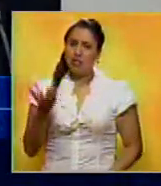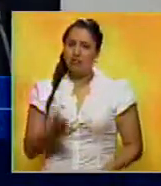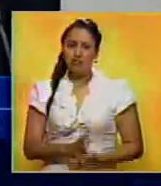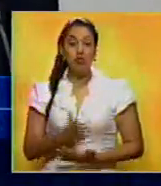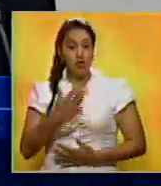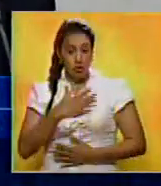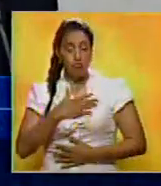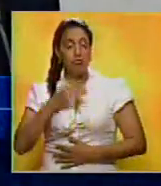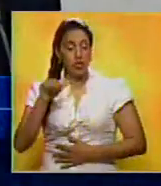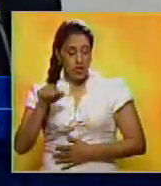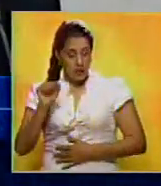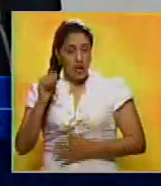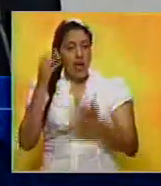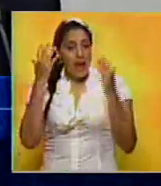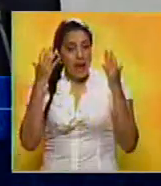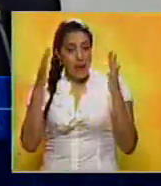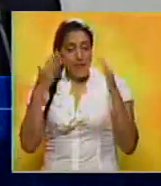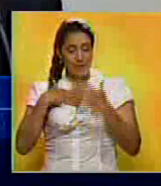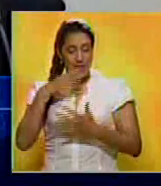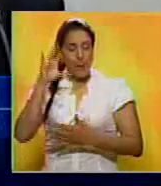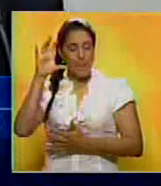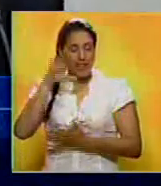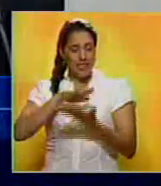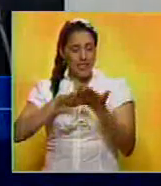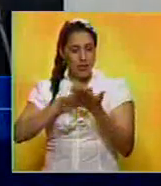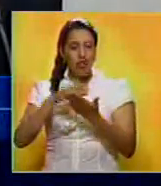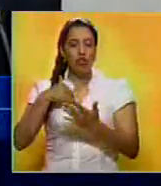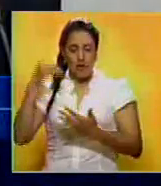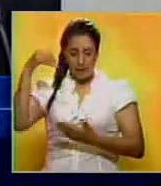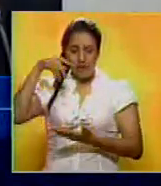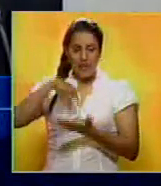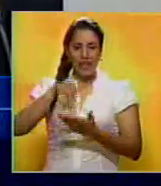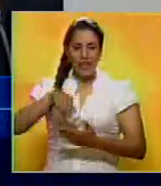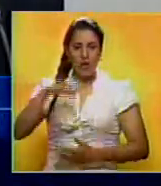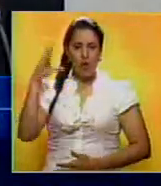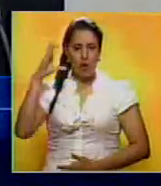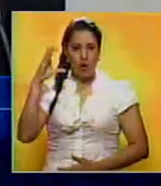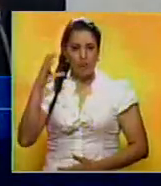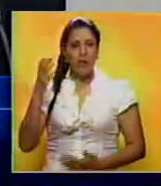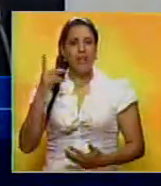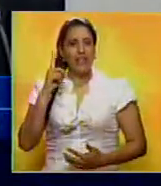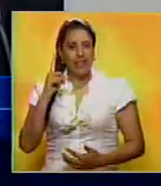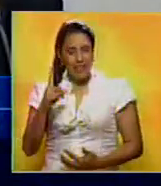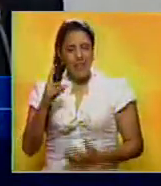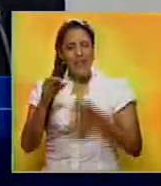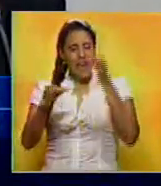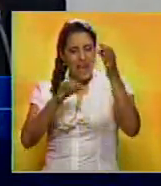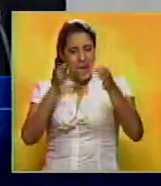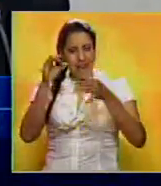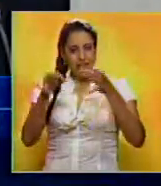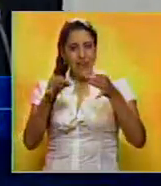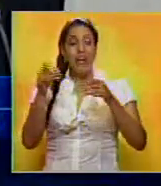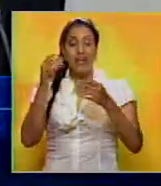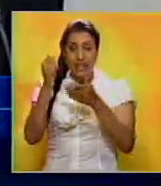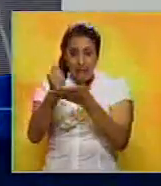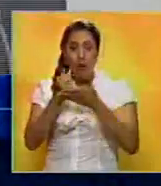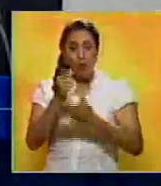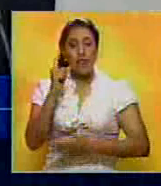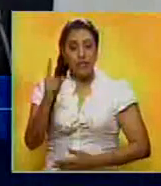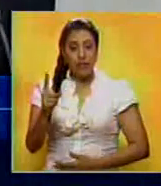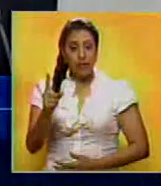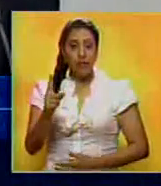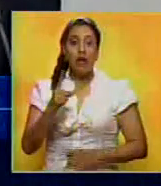Yo sí aplaudo que la situación de mi país, y por eso estoy en Colombia, se hable de ella y se ayude.